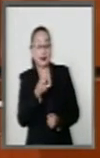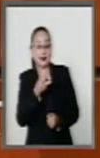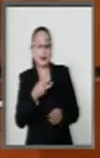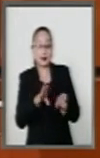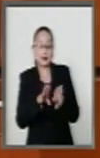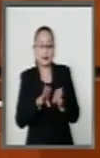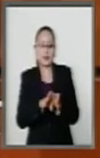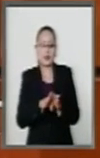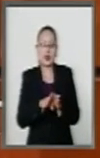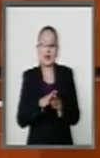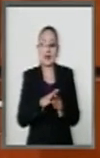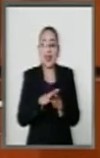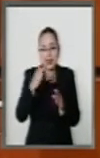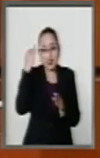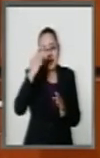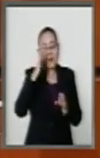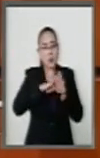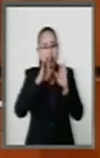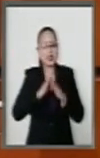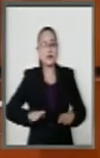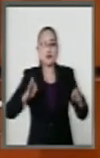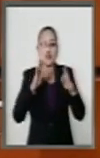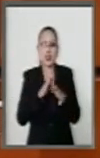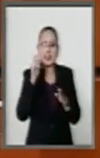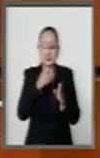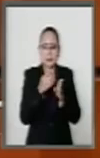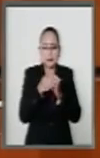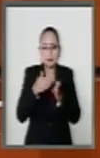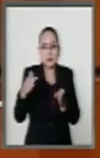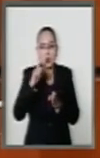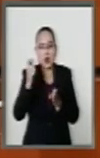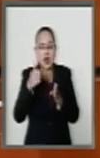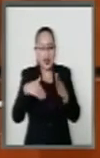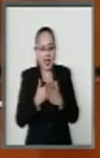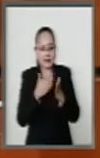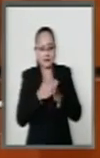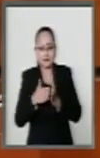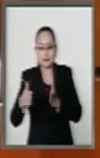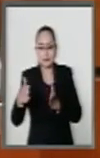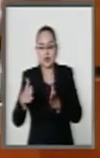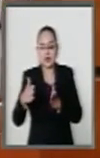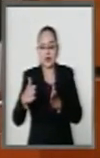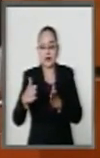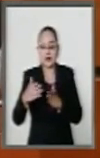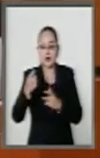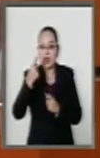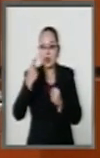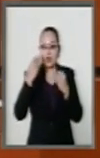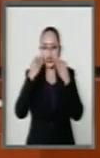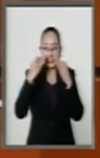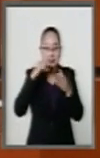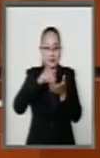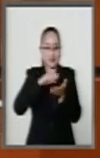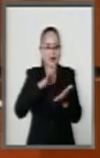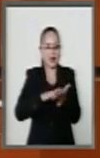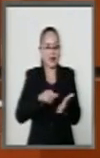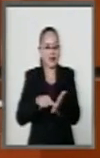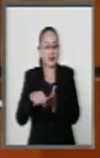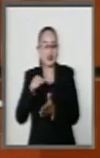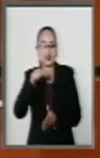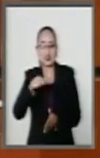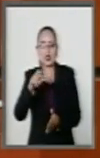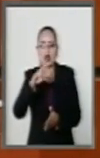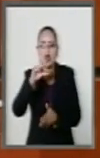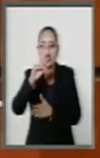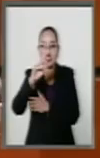etapa más importante, que es el desarrollo temprano? A leer algunos de los testimonios que están aquí, como el de